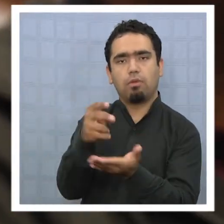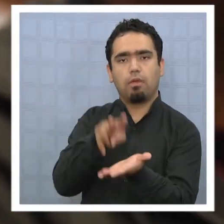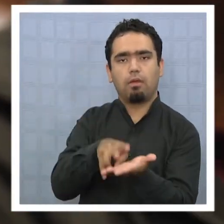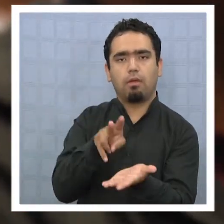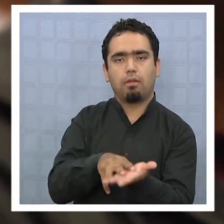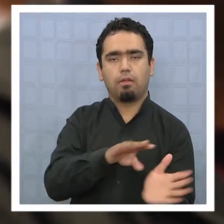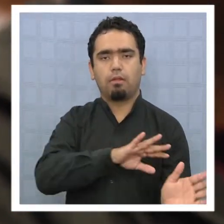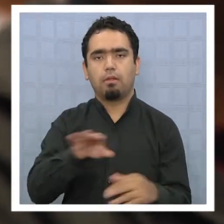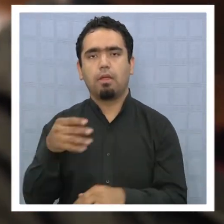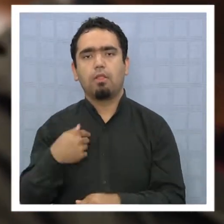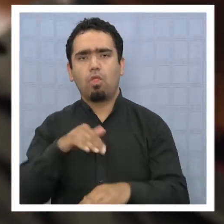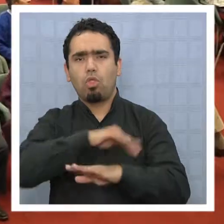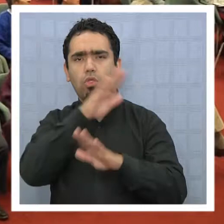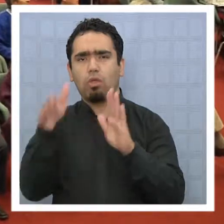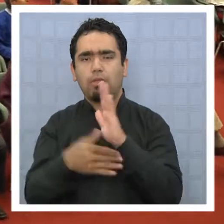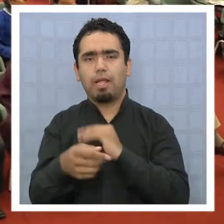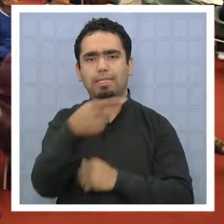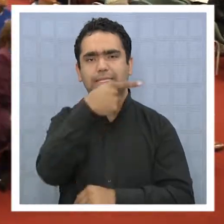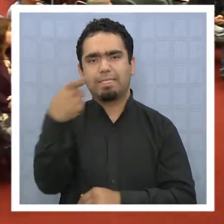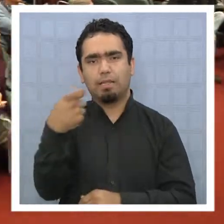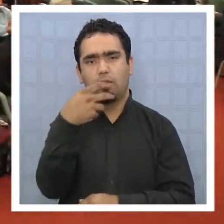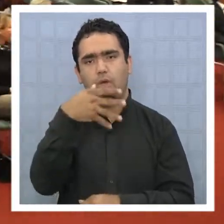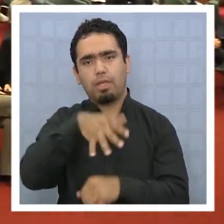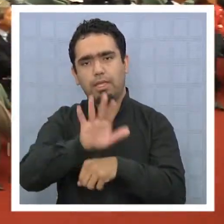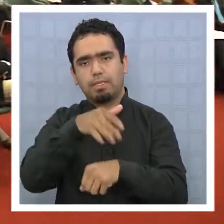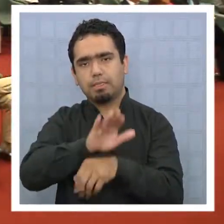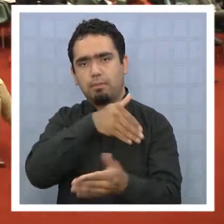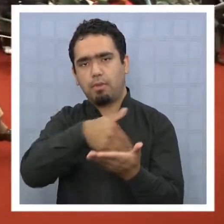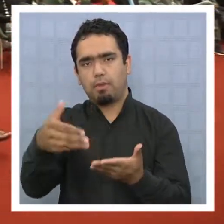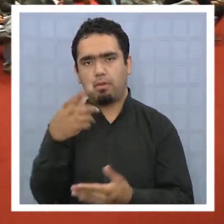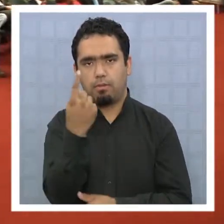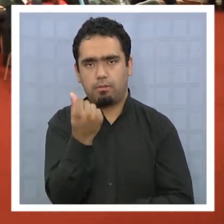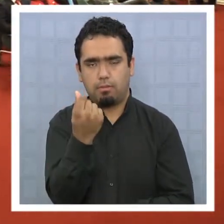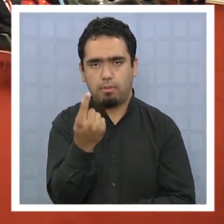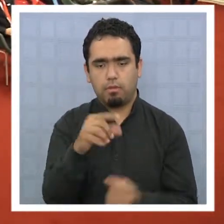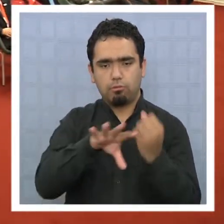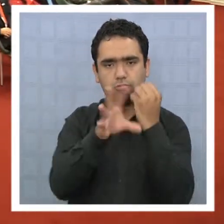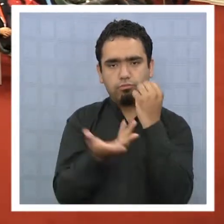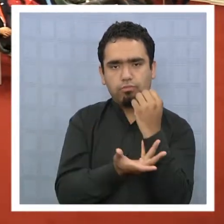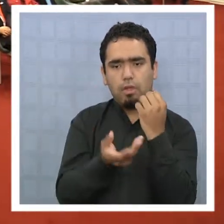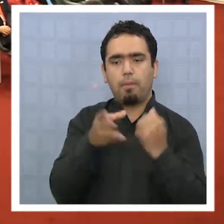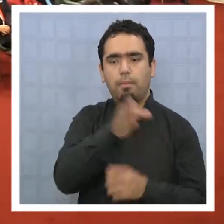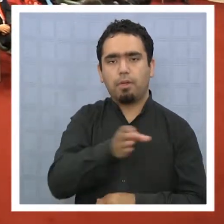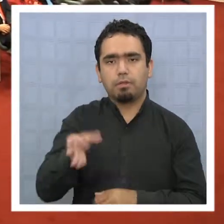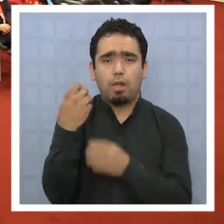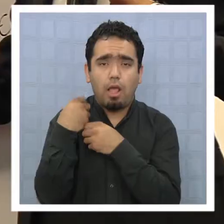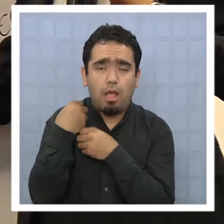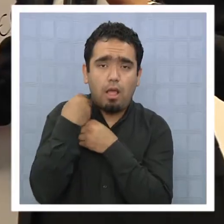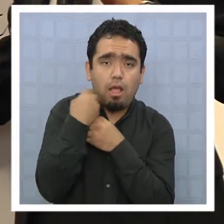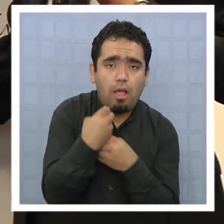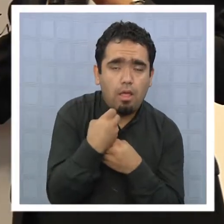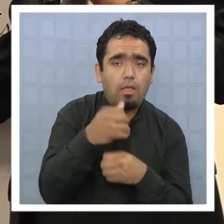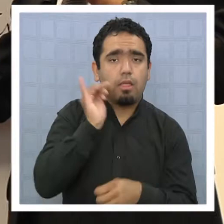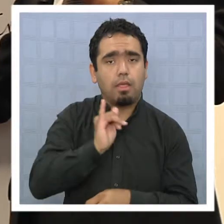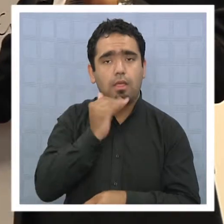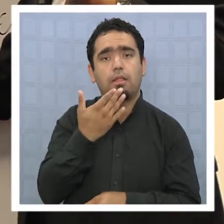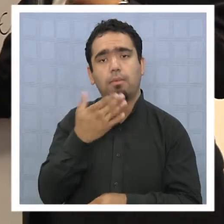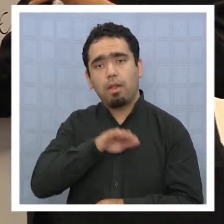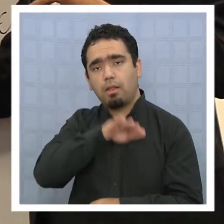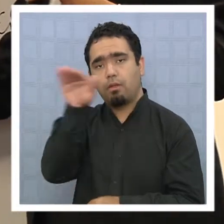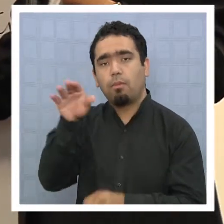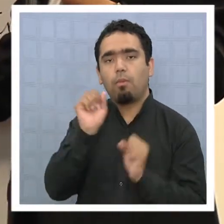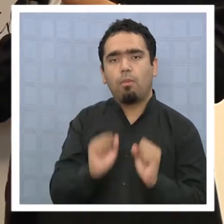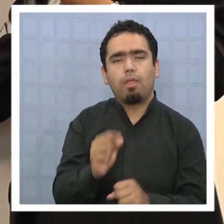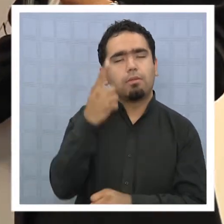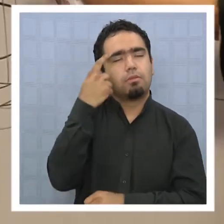En total serán 115 millones de pesos los disponibles para que estos cargadores de Iquique y Alto Hospicio puedan aprender